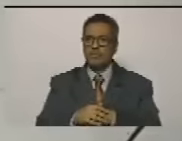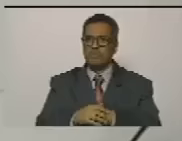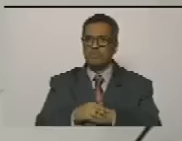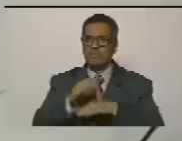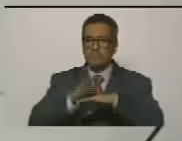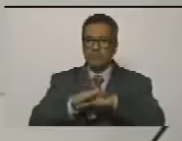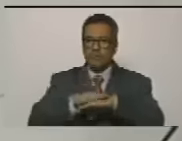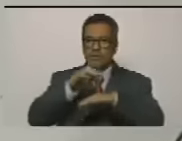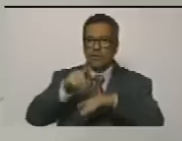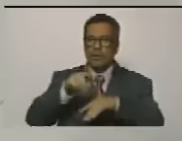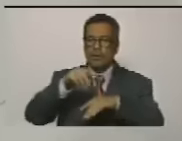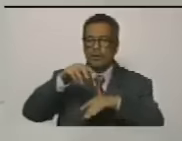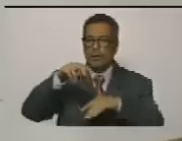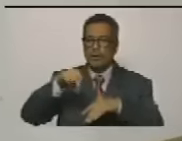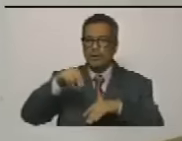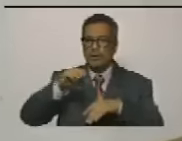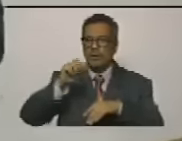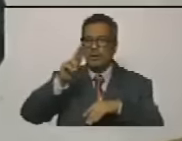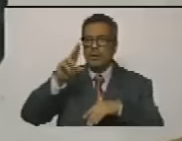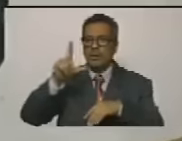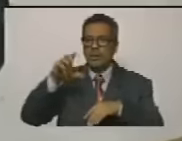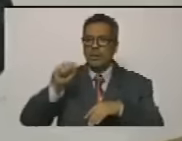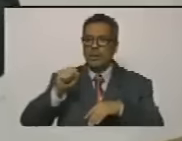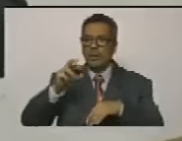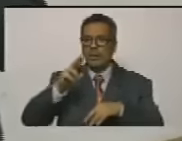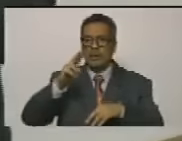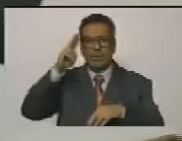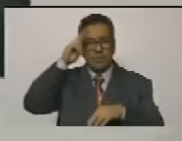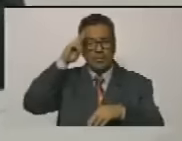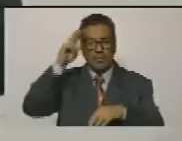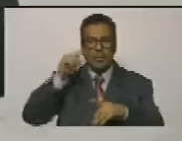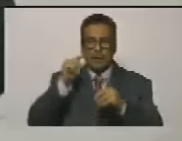es culpa del maula que no respeta su palabra